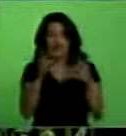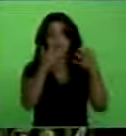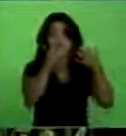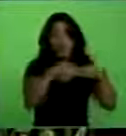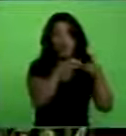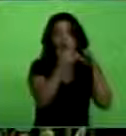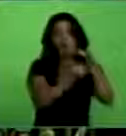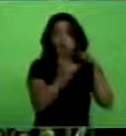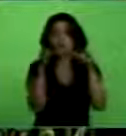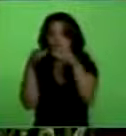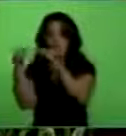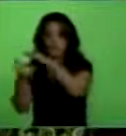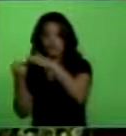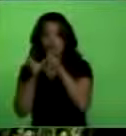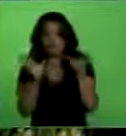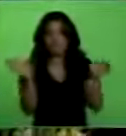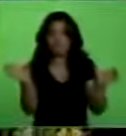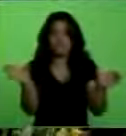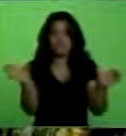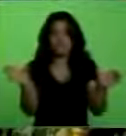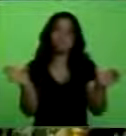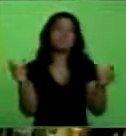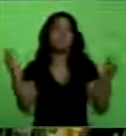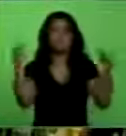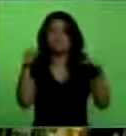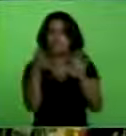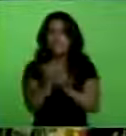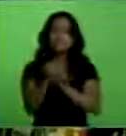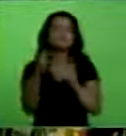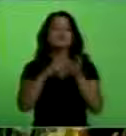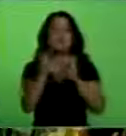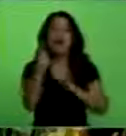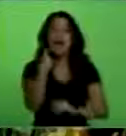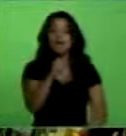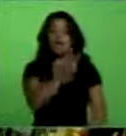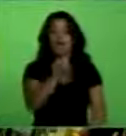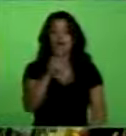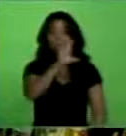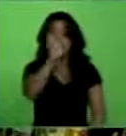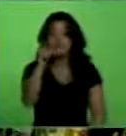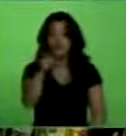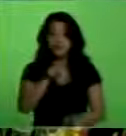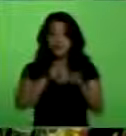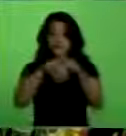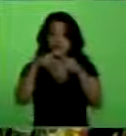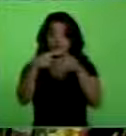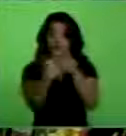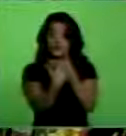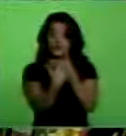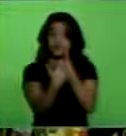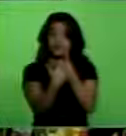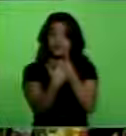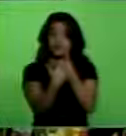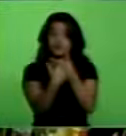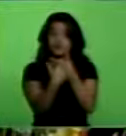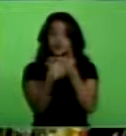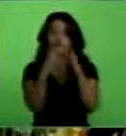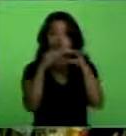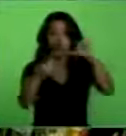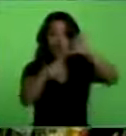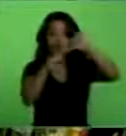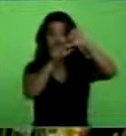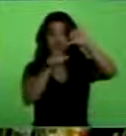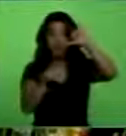zona económica ALBA-Petrocaribe? Que reúne a 22 países. Reúne casi todo nuestro Caribe.